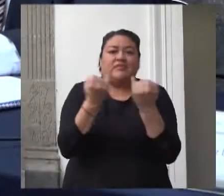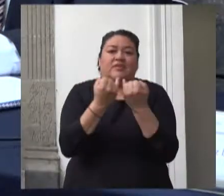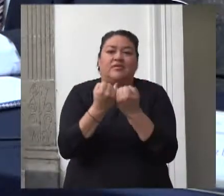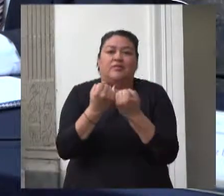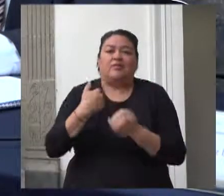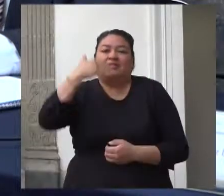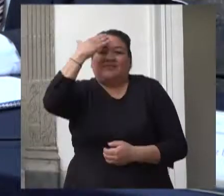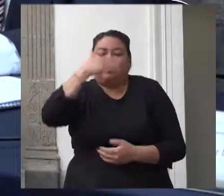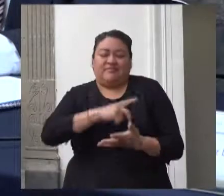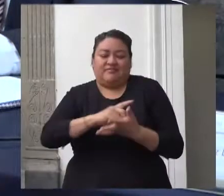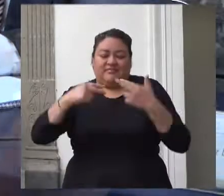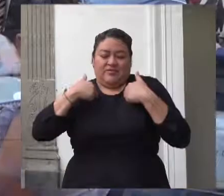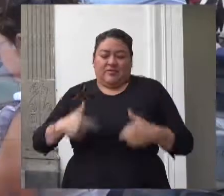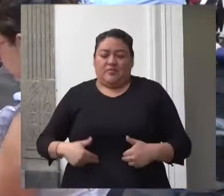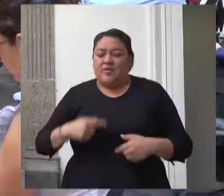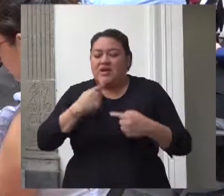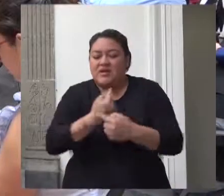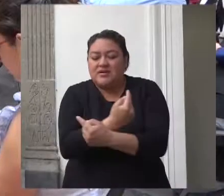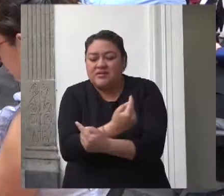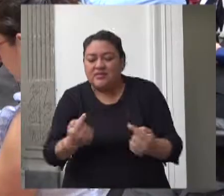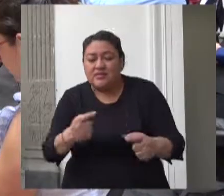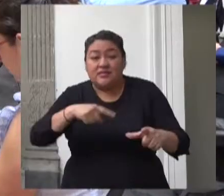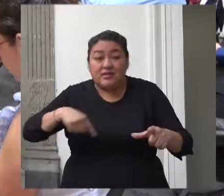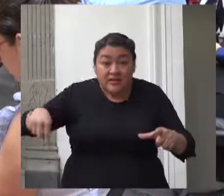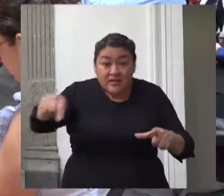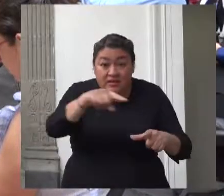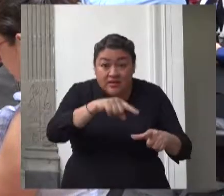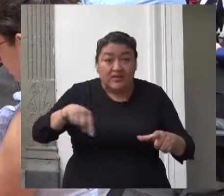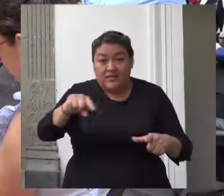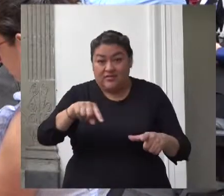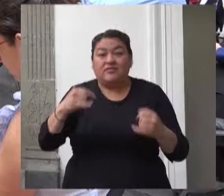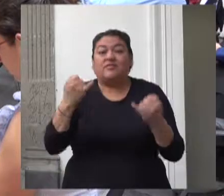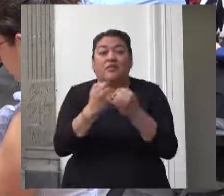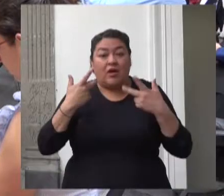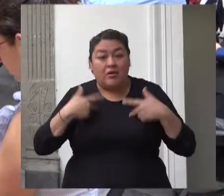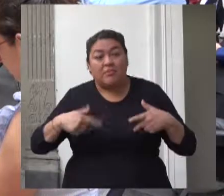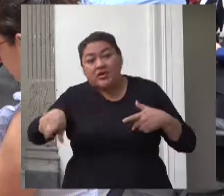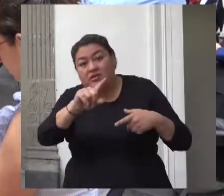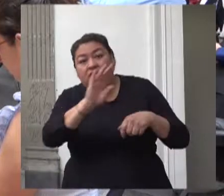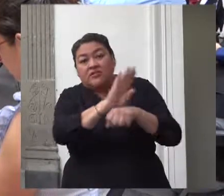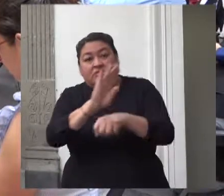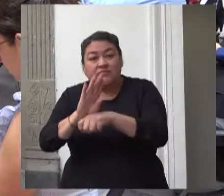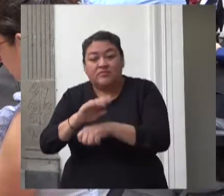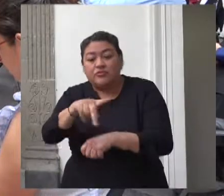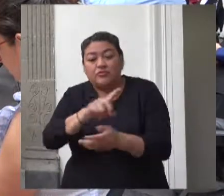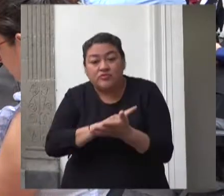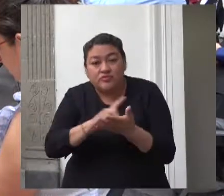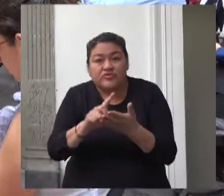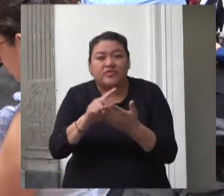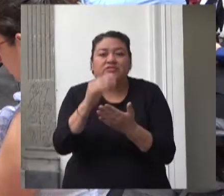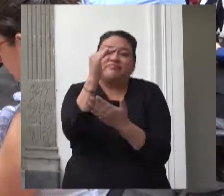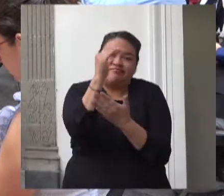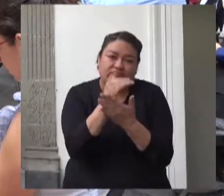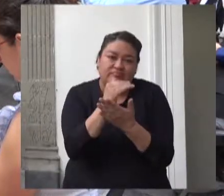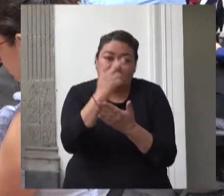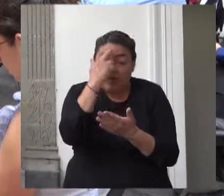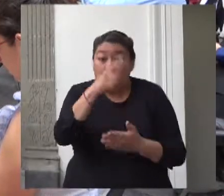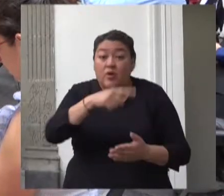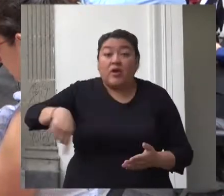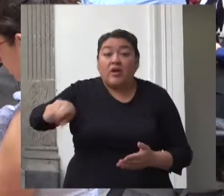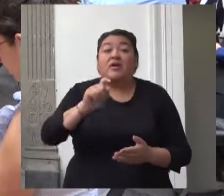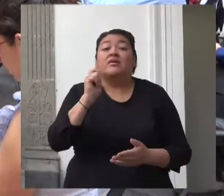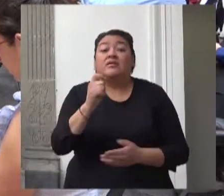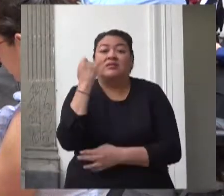garantía de los derechos humanos de las personas usuarias y beneficiarias del entonces programa de